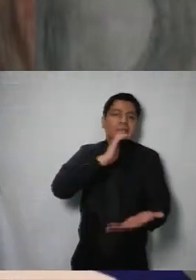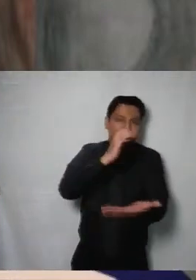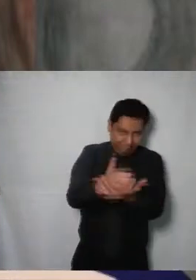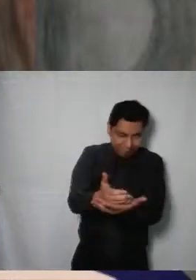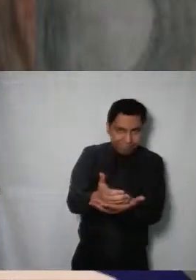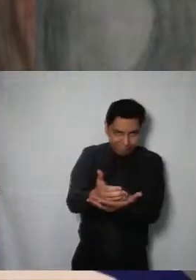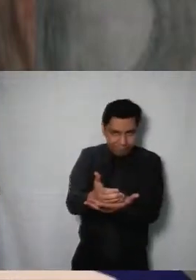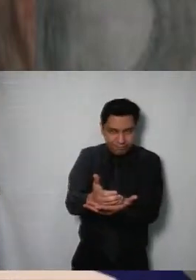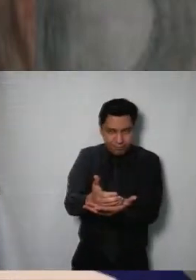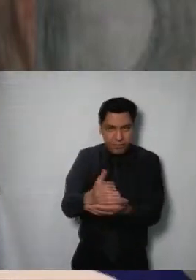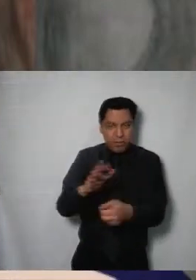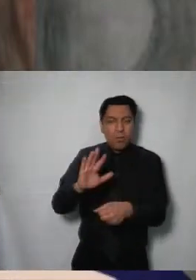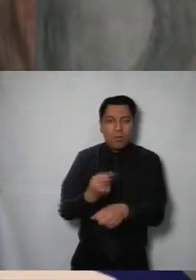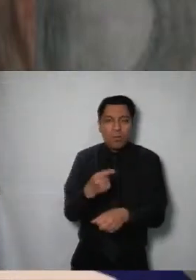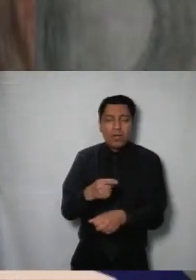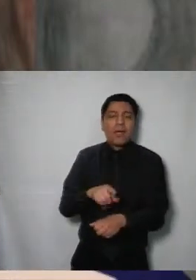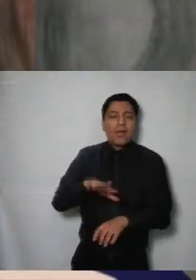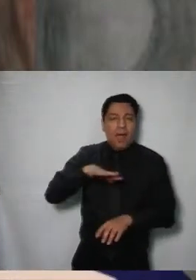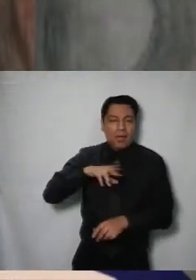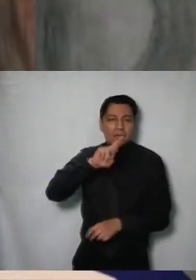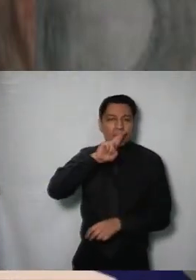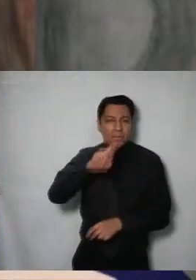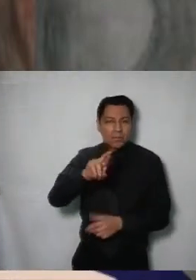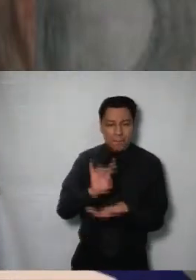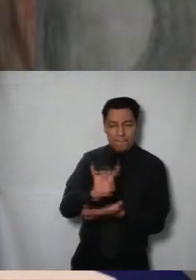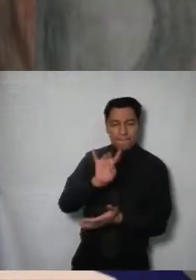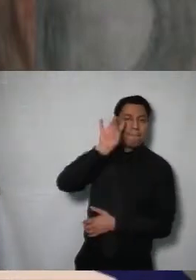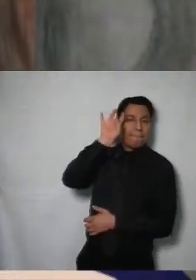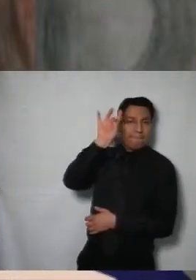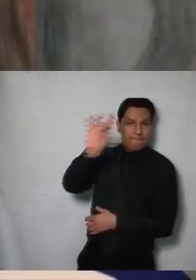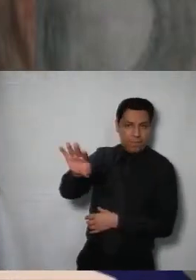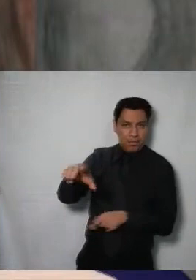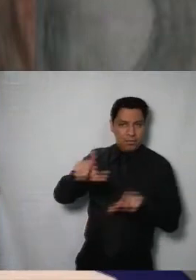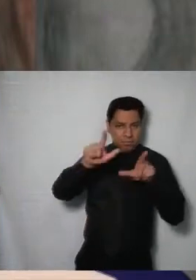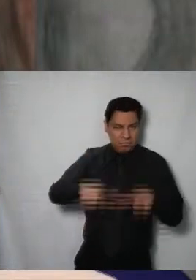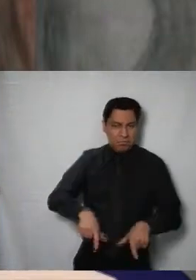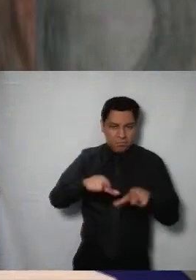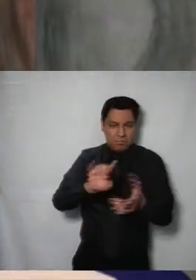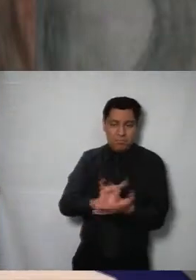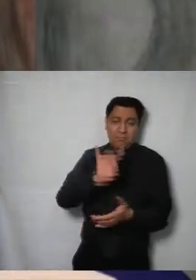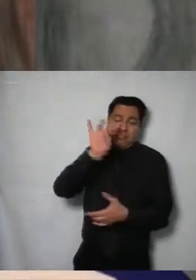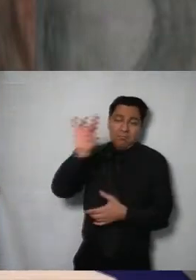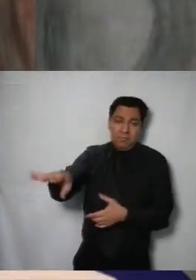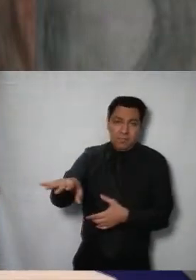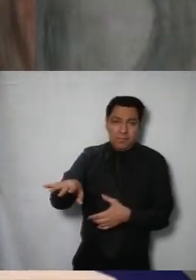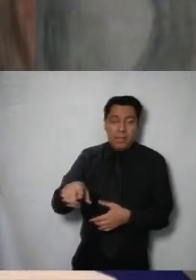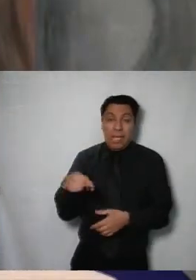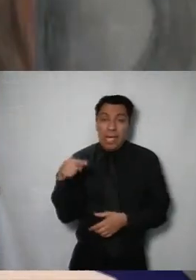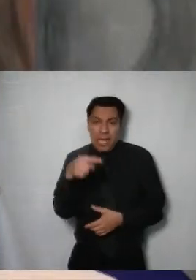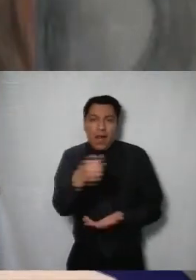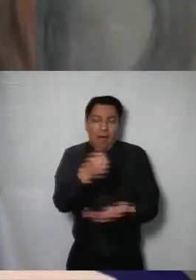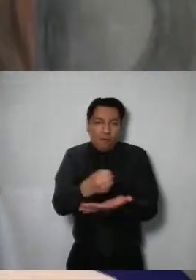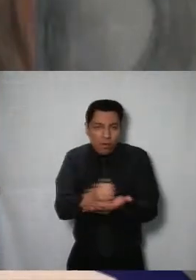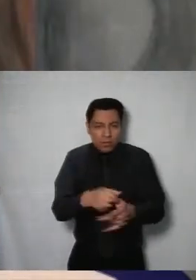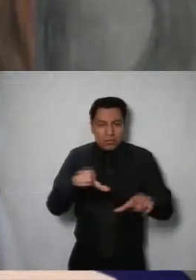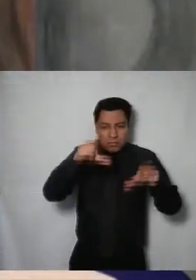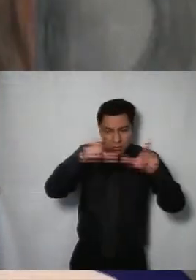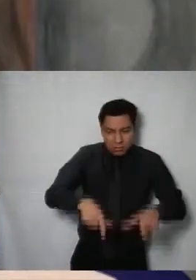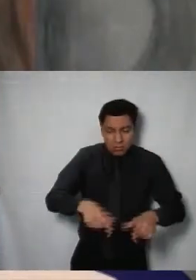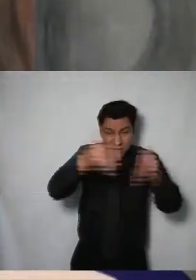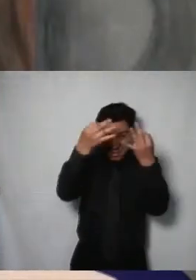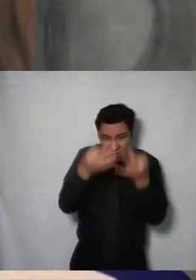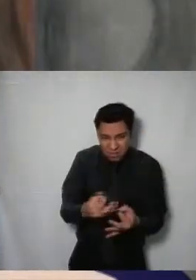improcedente porque se acreditó que había respuesta y eso evita la vista porque no es imputable al sujeto obligado la vista dado que